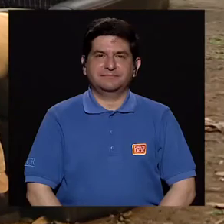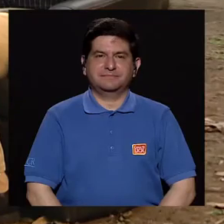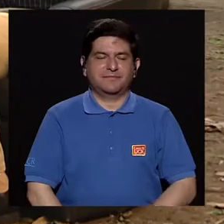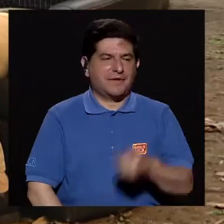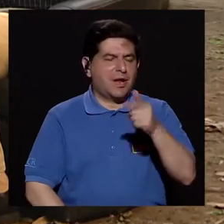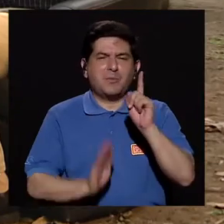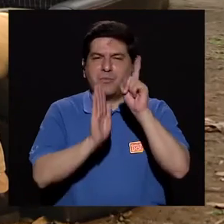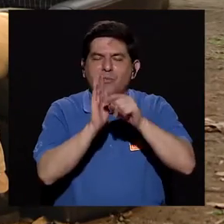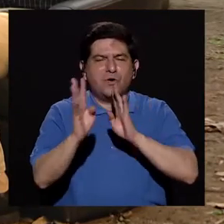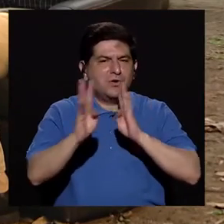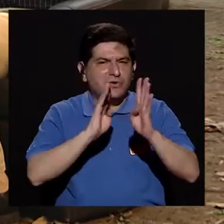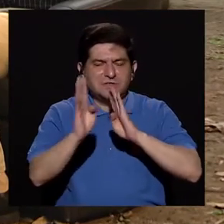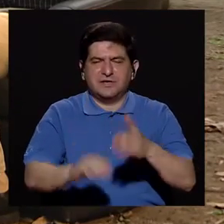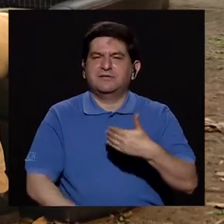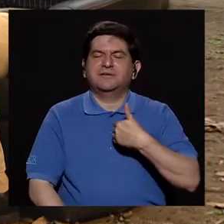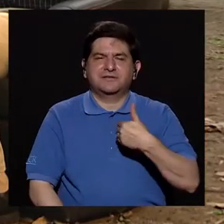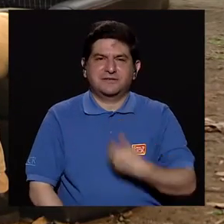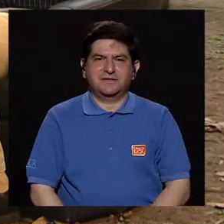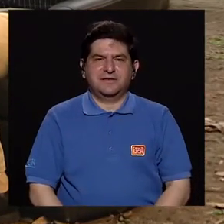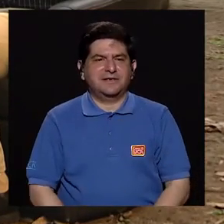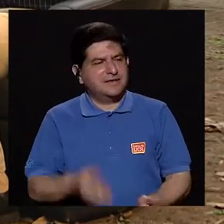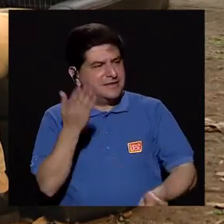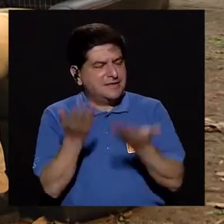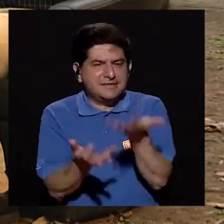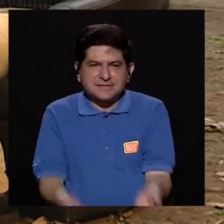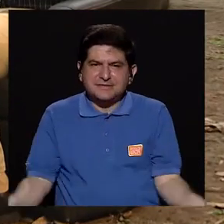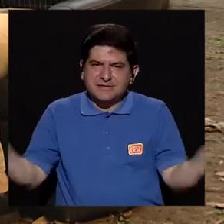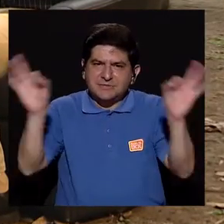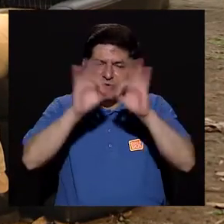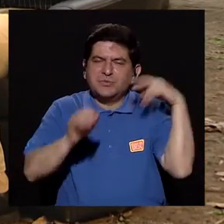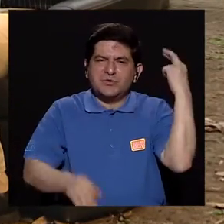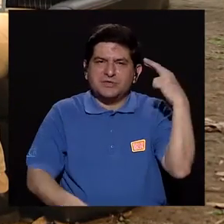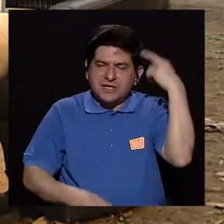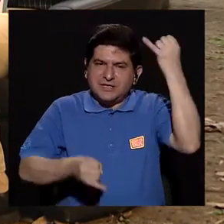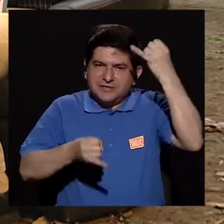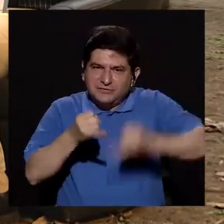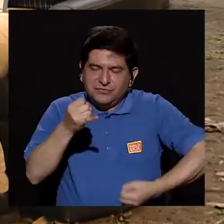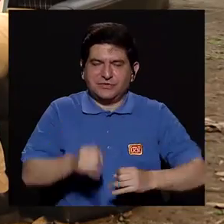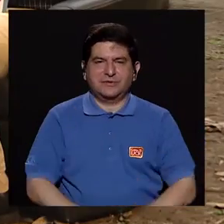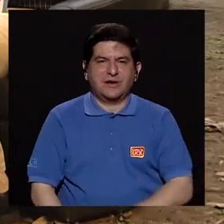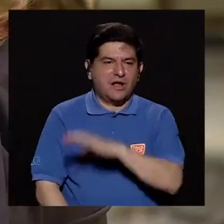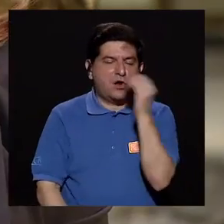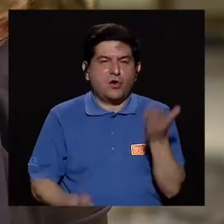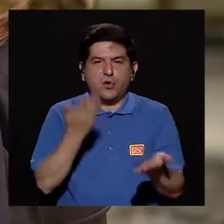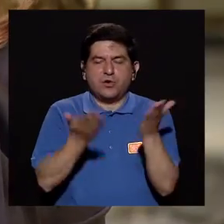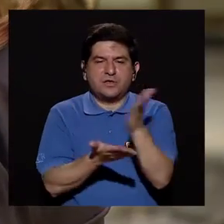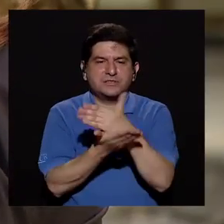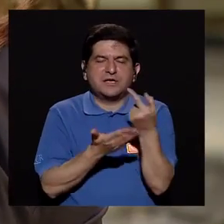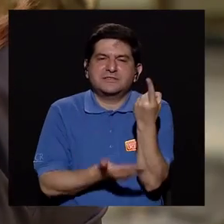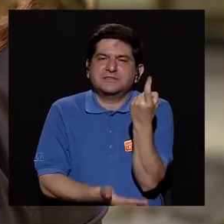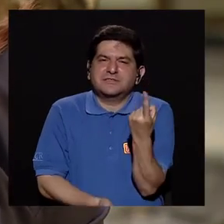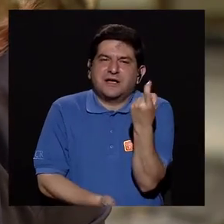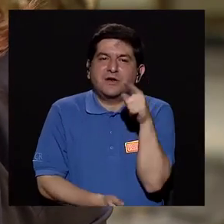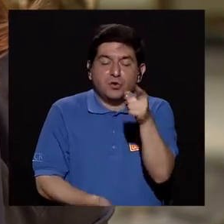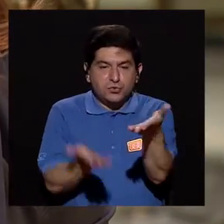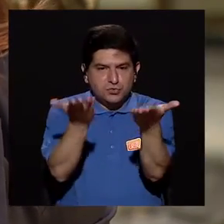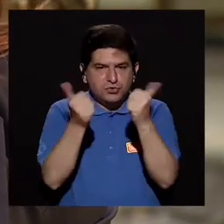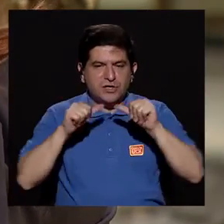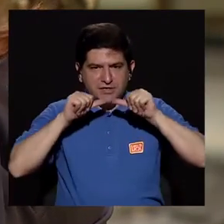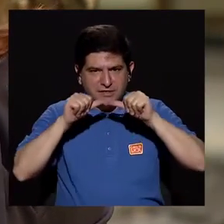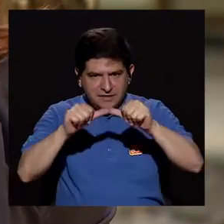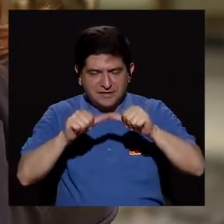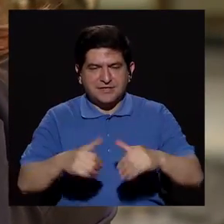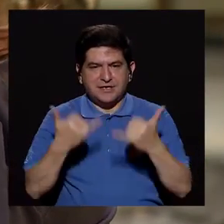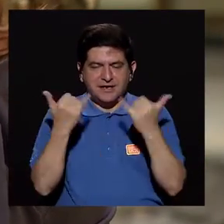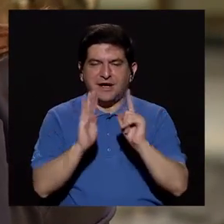Nos quedan pocos minutos de esta conversación, doctora, y si sería como importante hacer una reflexión final o tal vez algo se nos haya escapado y usted desee